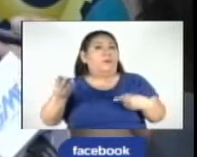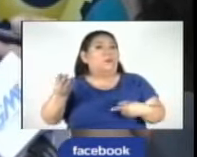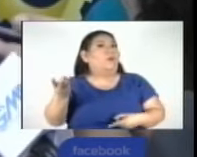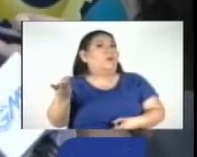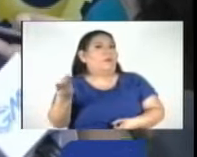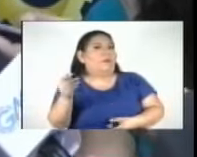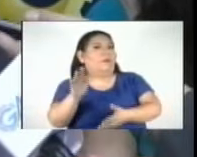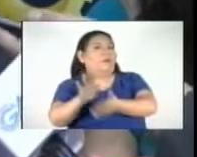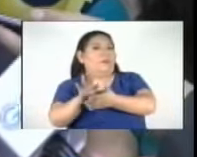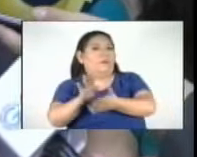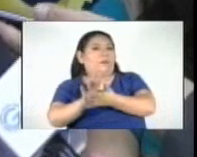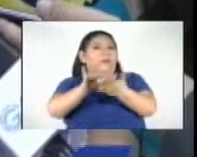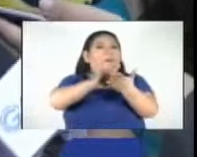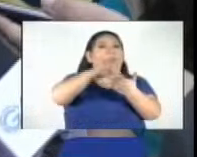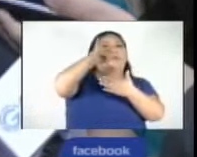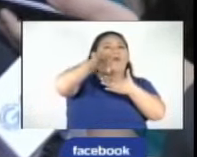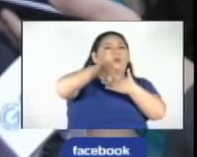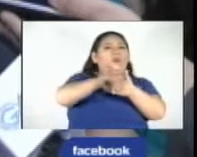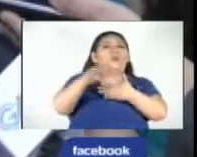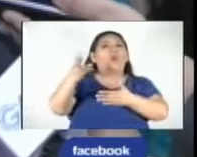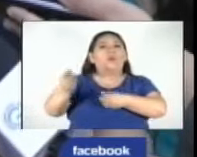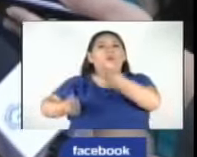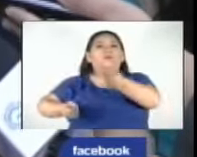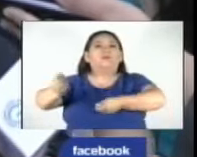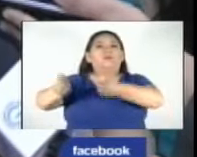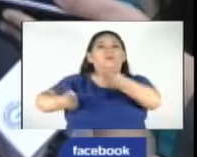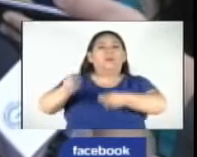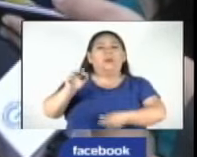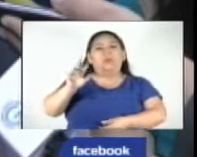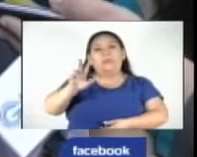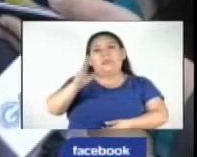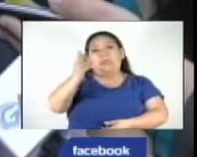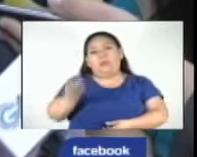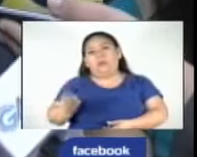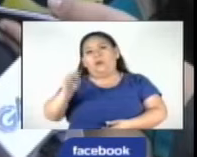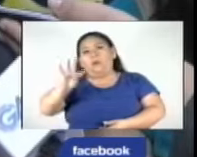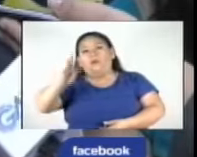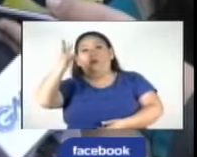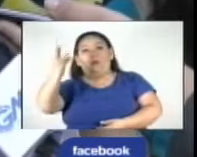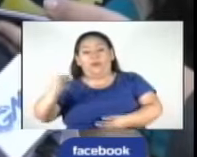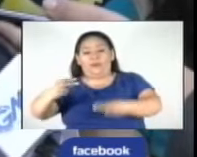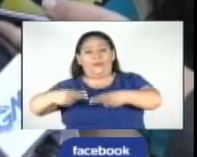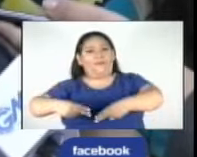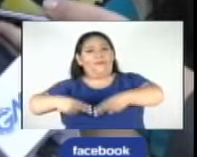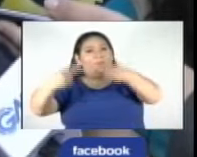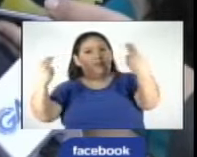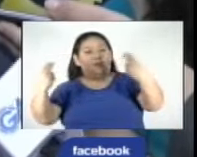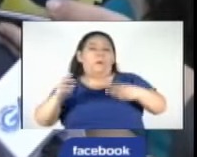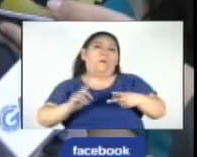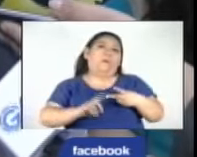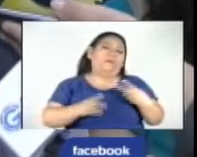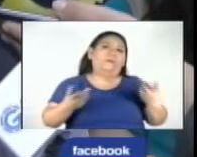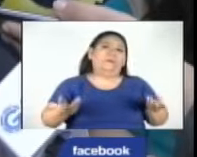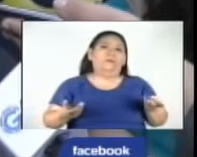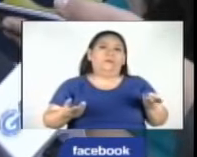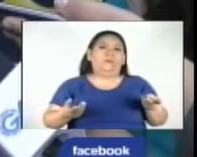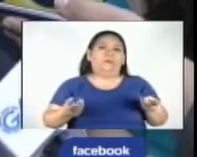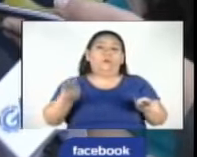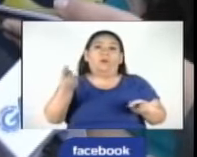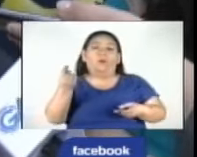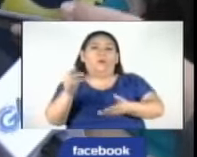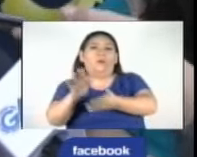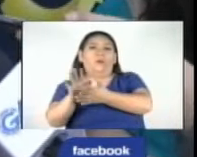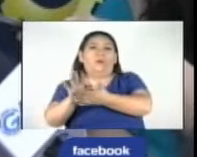costo. Un proyecto por tierra dura aproximadamente tres, cuatro días con frontera y el